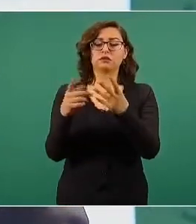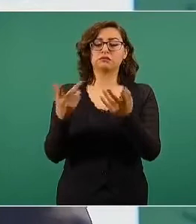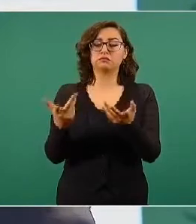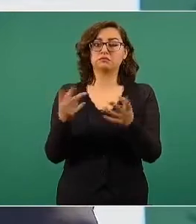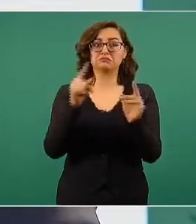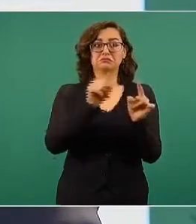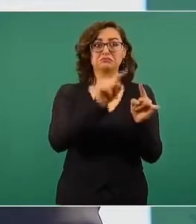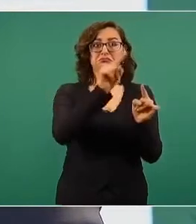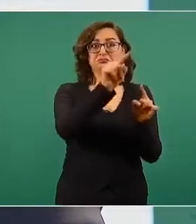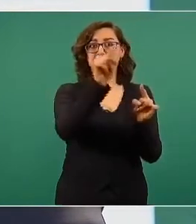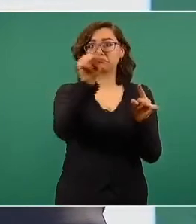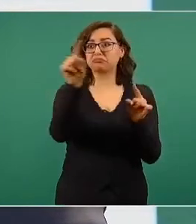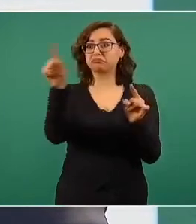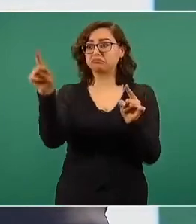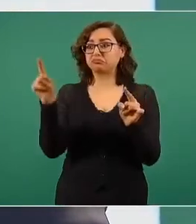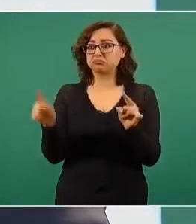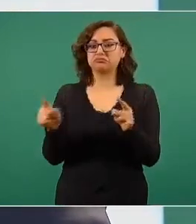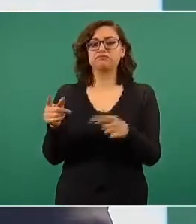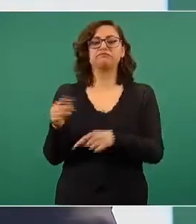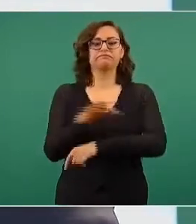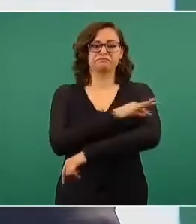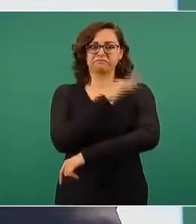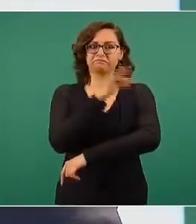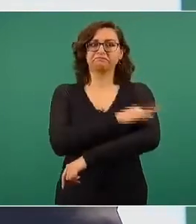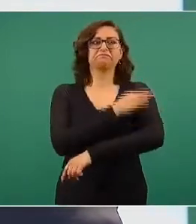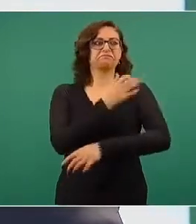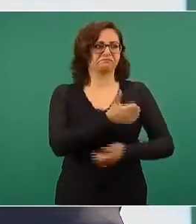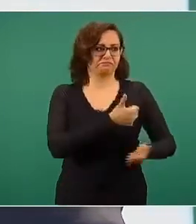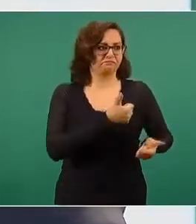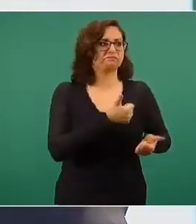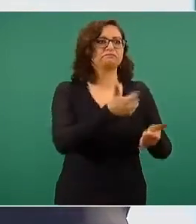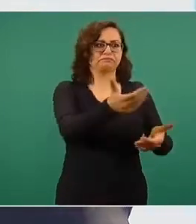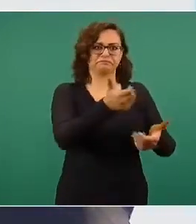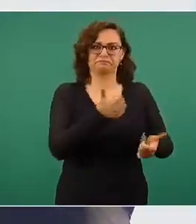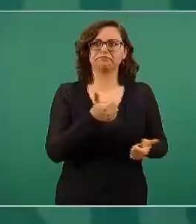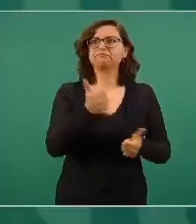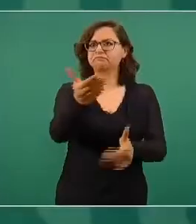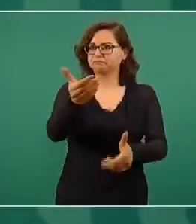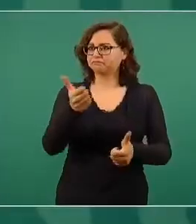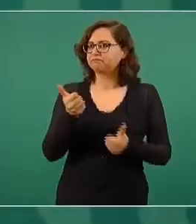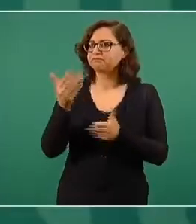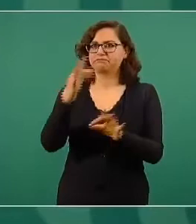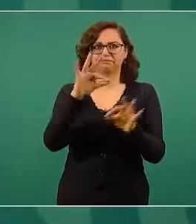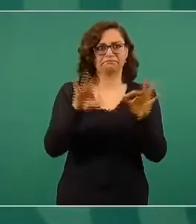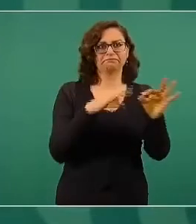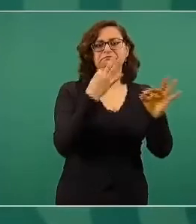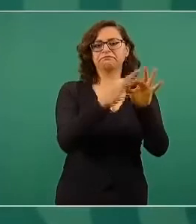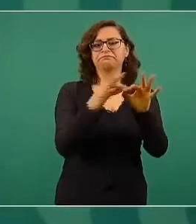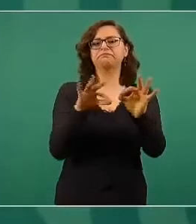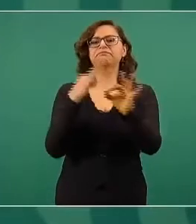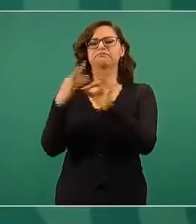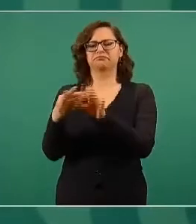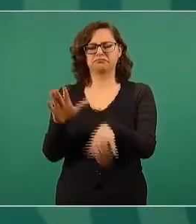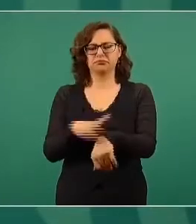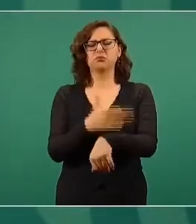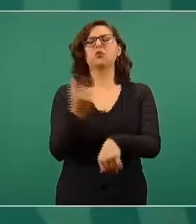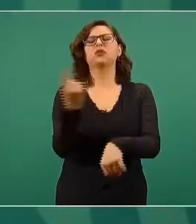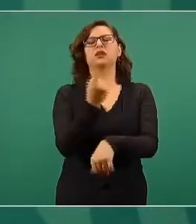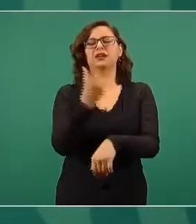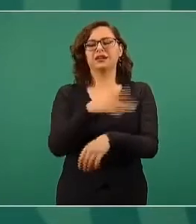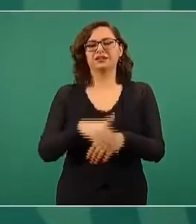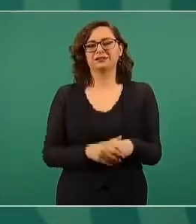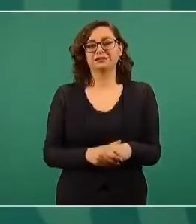país, porque contamos con el apoyo de la Secretaría de Defensa,